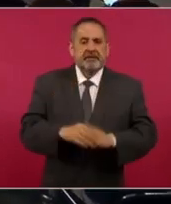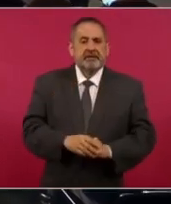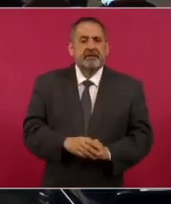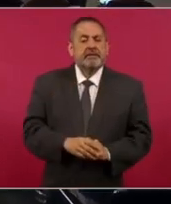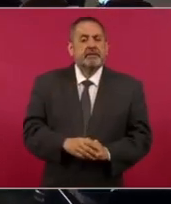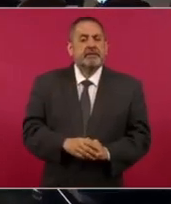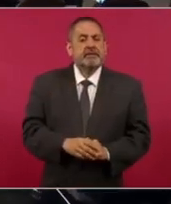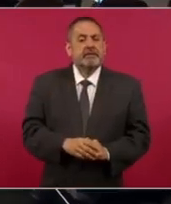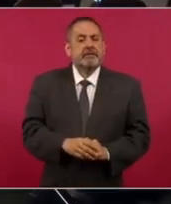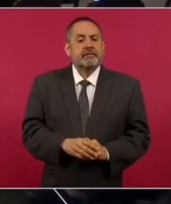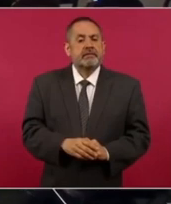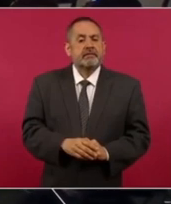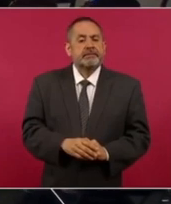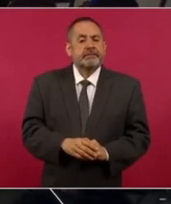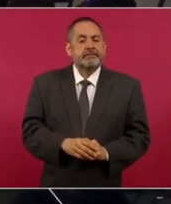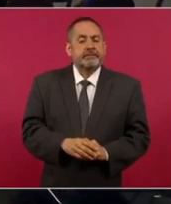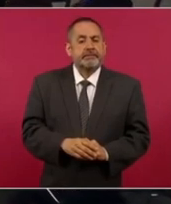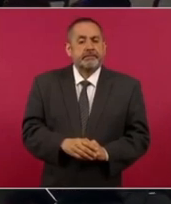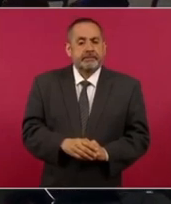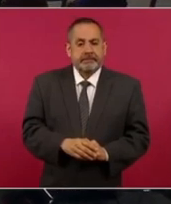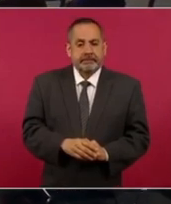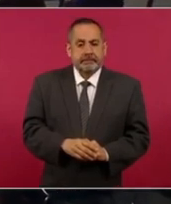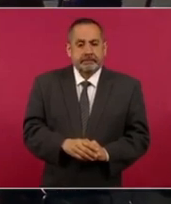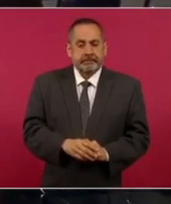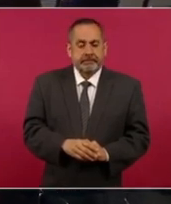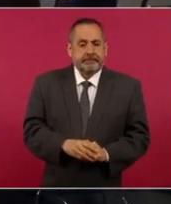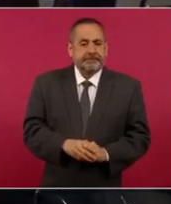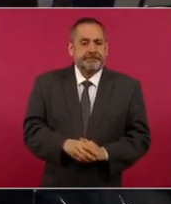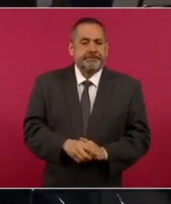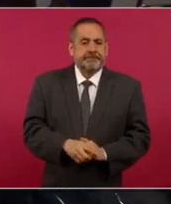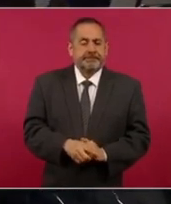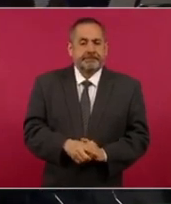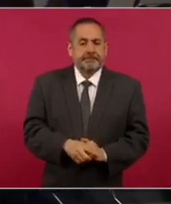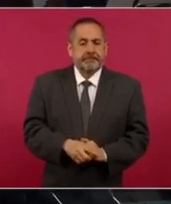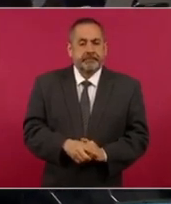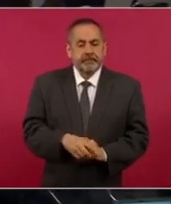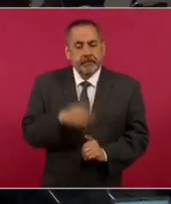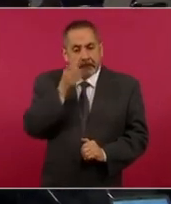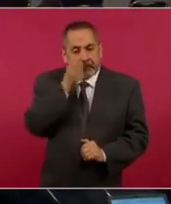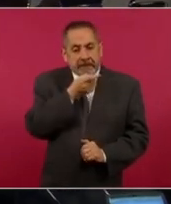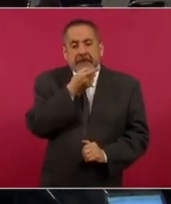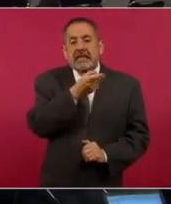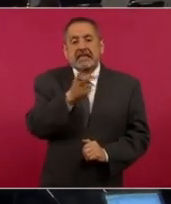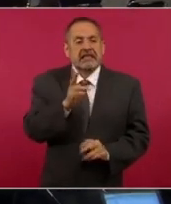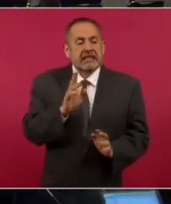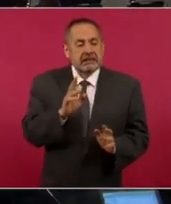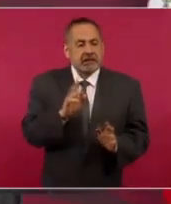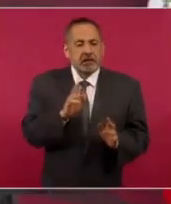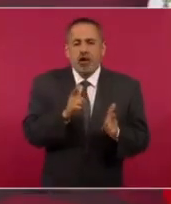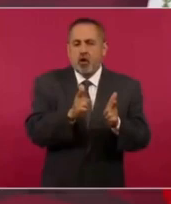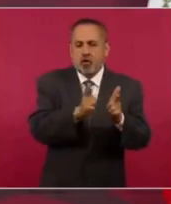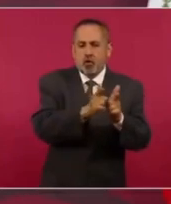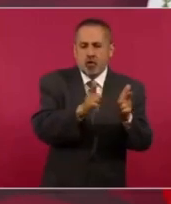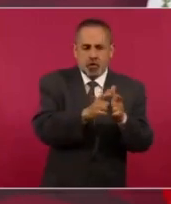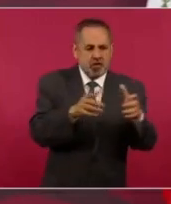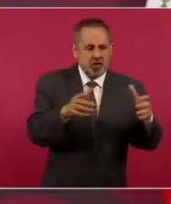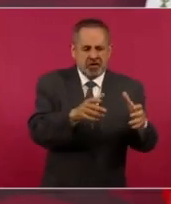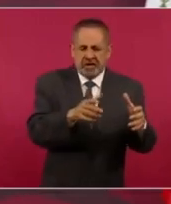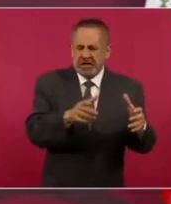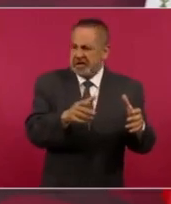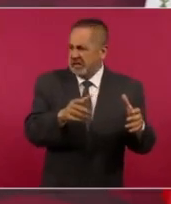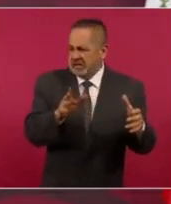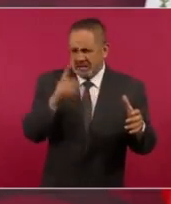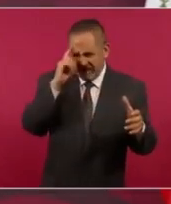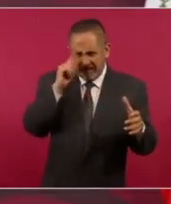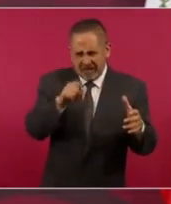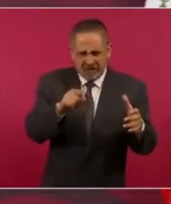se habla de un grupo, se hizo hasta un